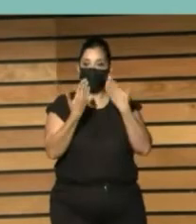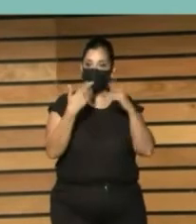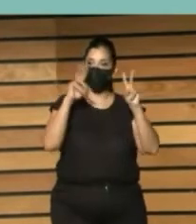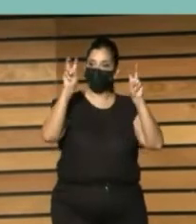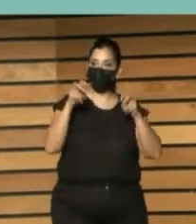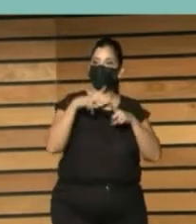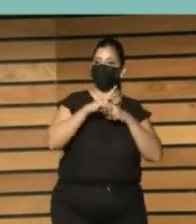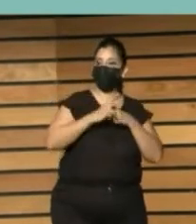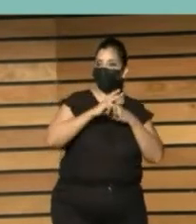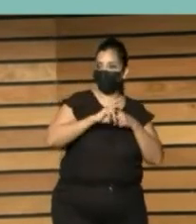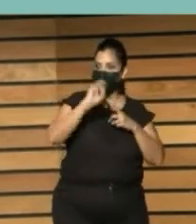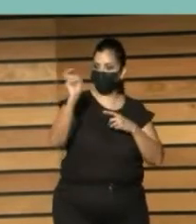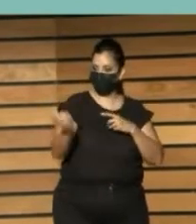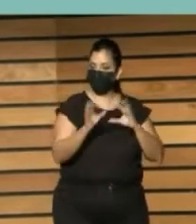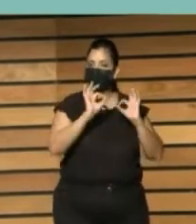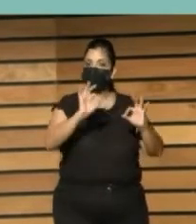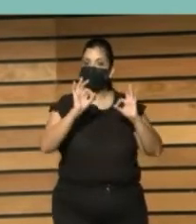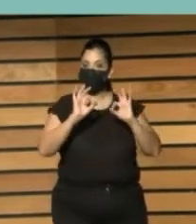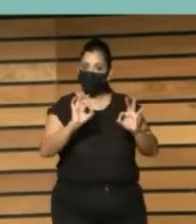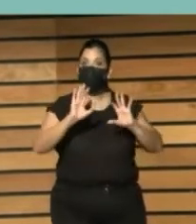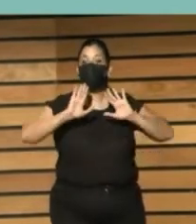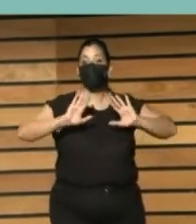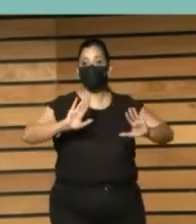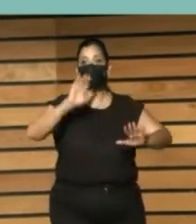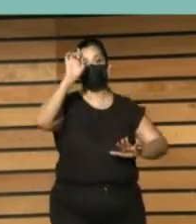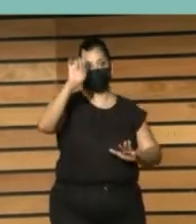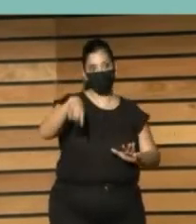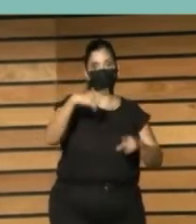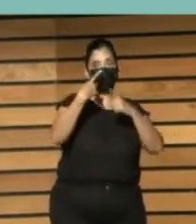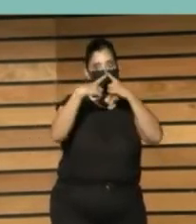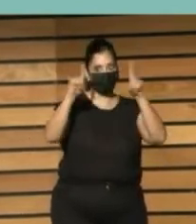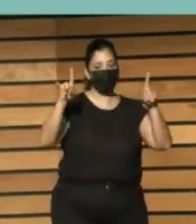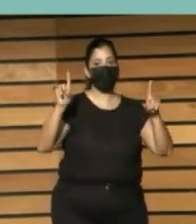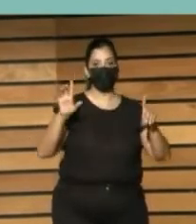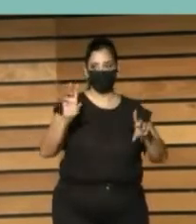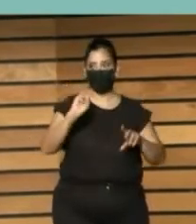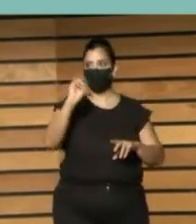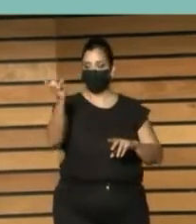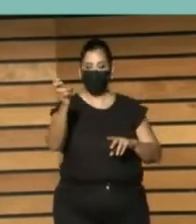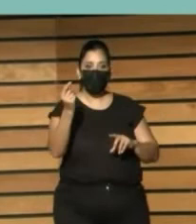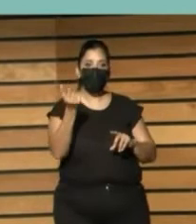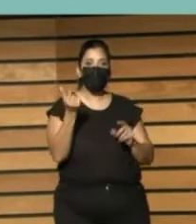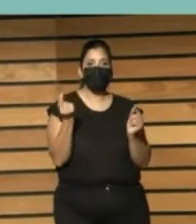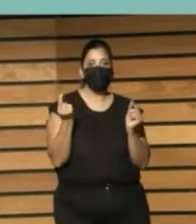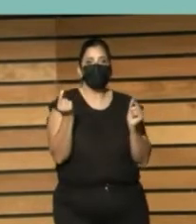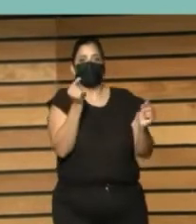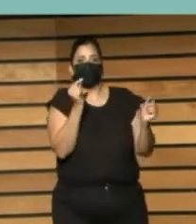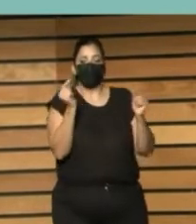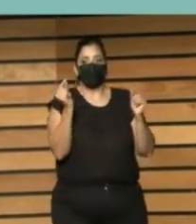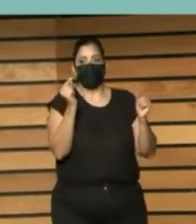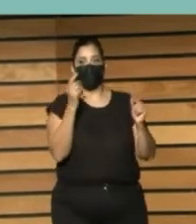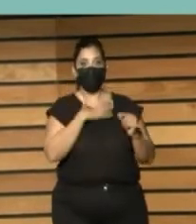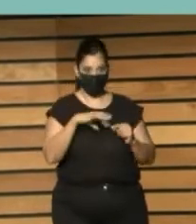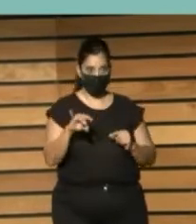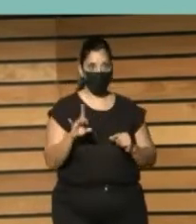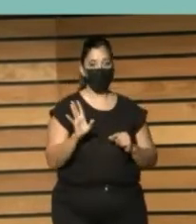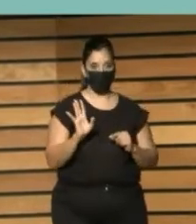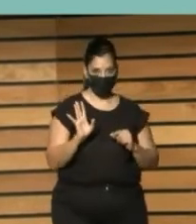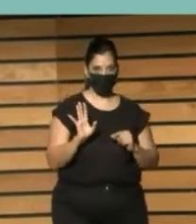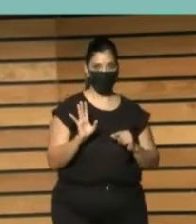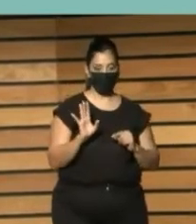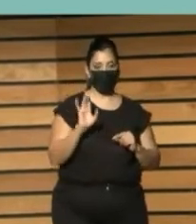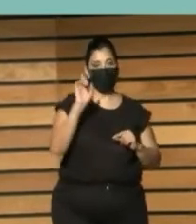presentaciones hay otras desigualdades hay otras que a lo mejor ponen también